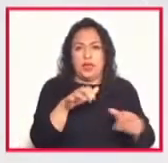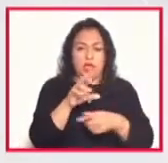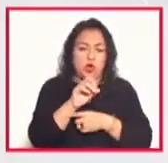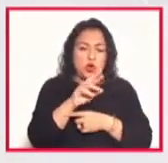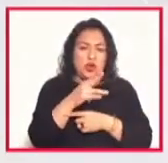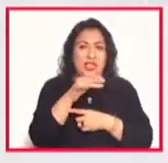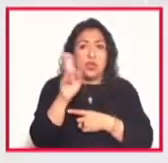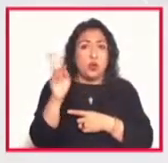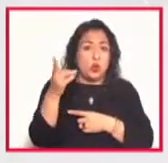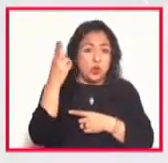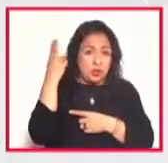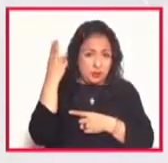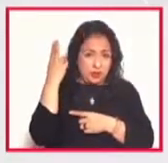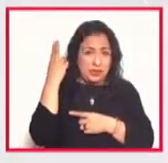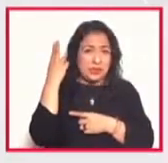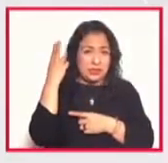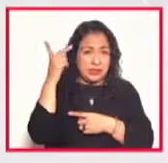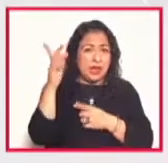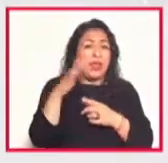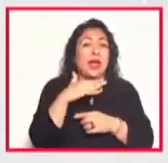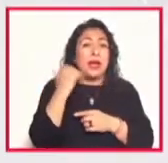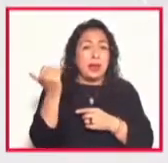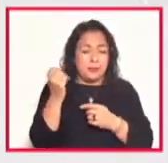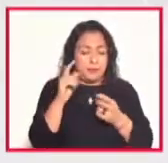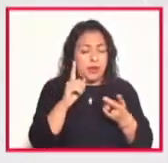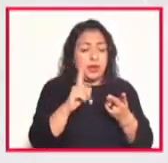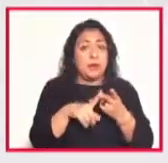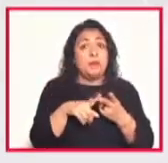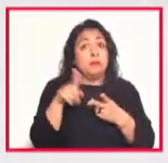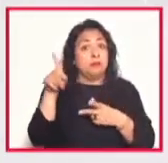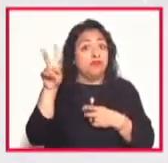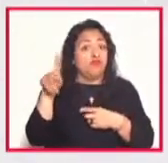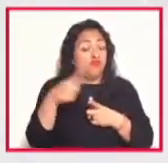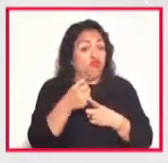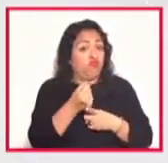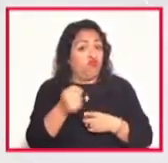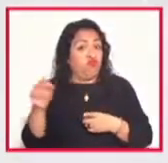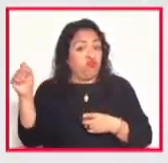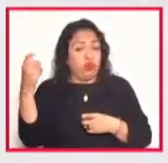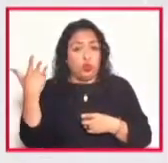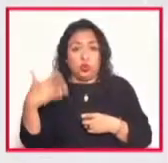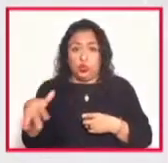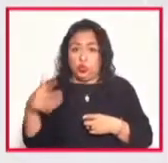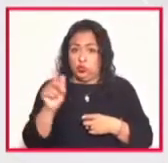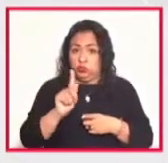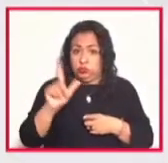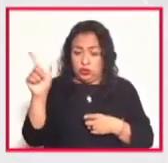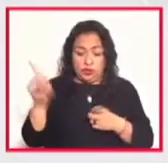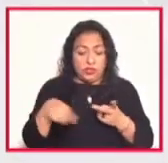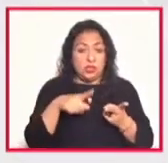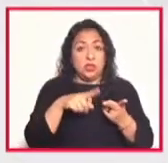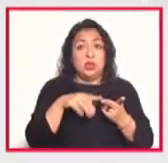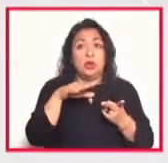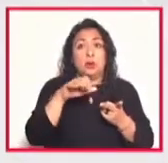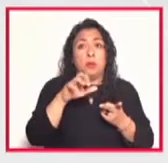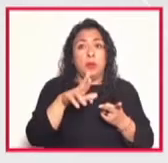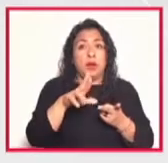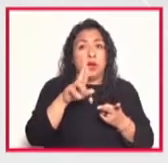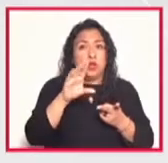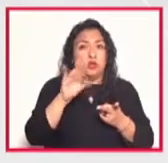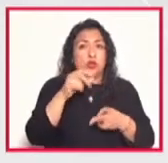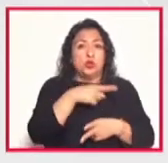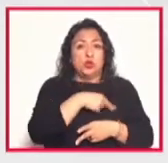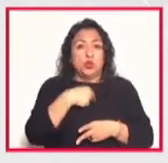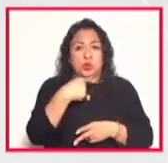la Universidad de Leipzig en Alemania verdaderamente formidable un organista extraordinario tenemos a Marcus Kunis de Suiza que